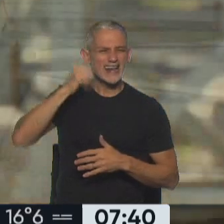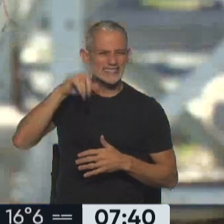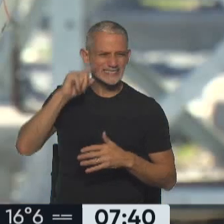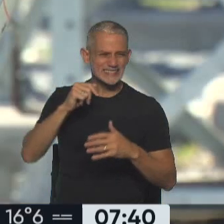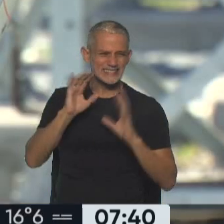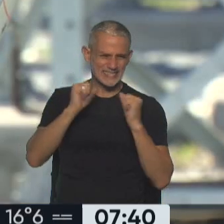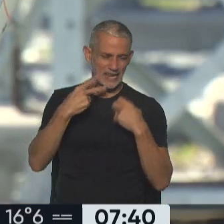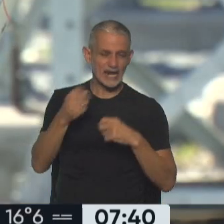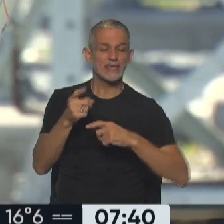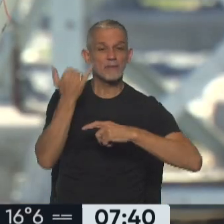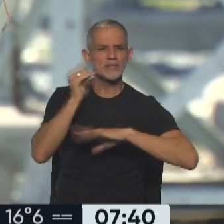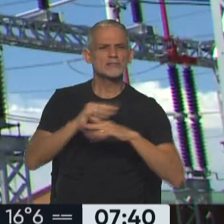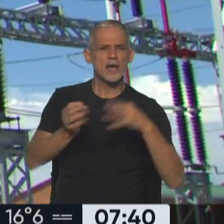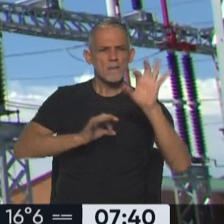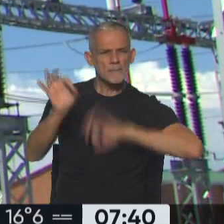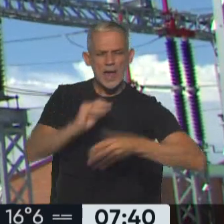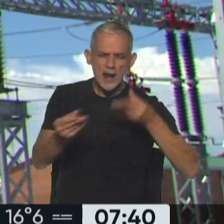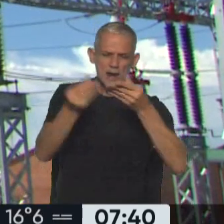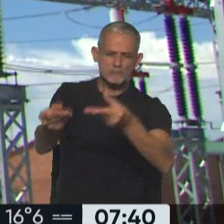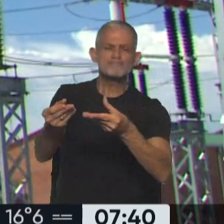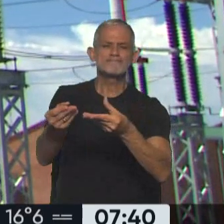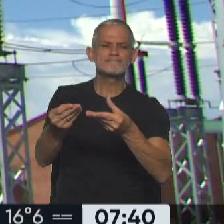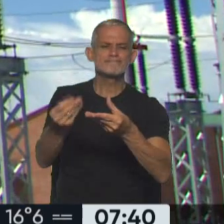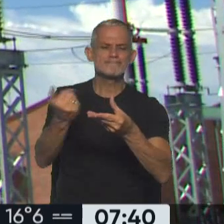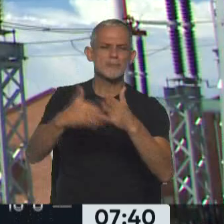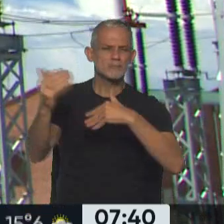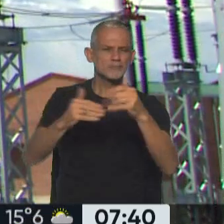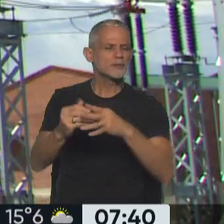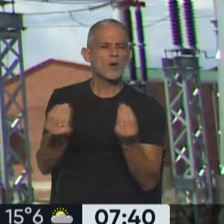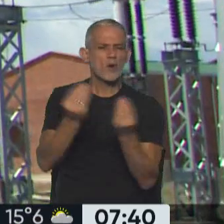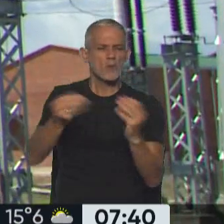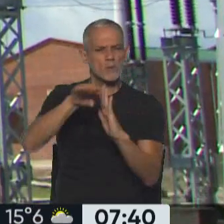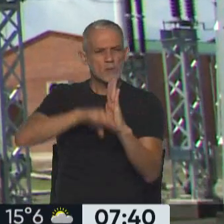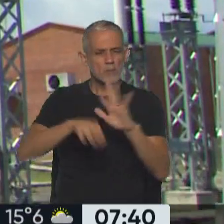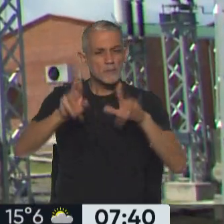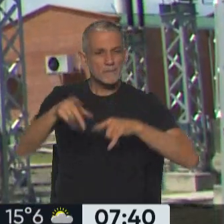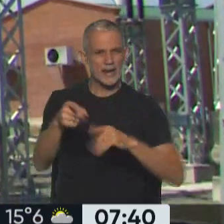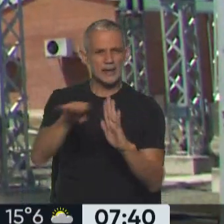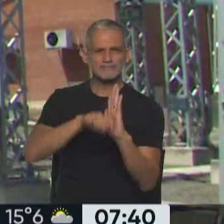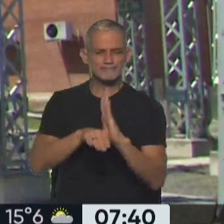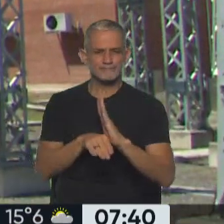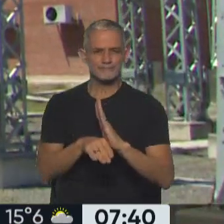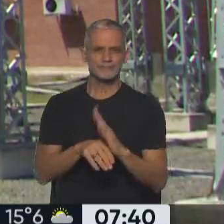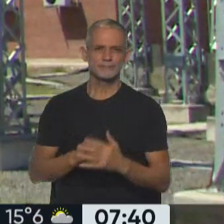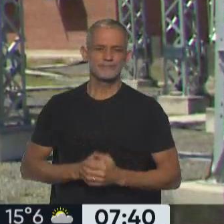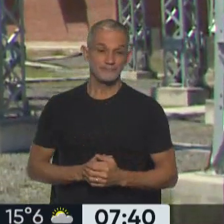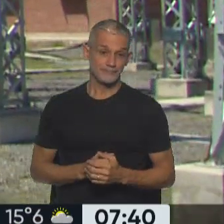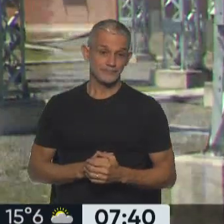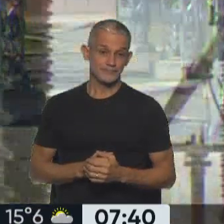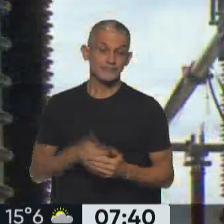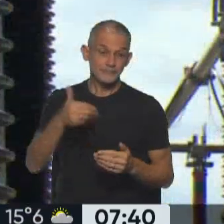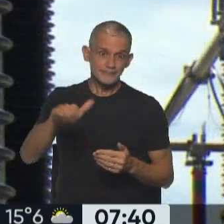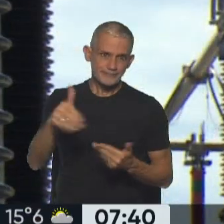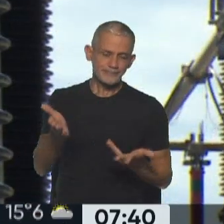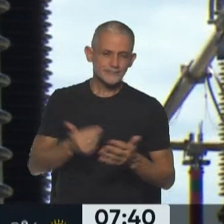a los funcionarios del plan de obras, bueno, justamente el plan de obras, no es cierto, el plan que se va a llevar